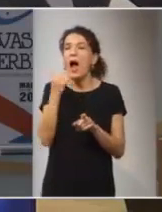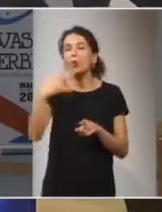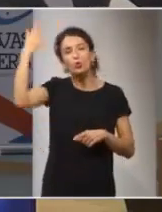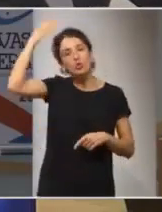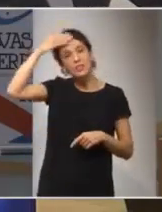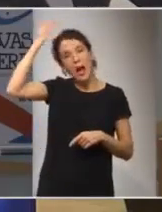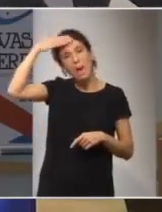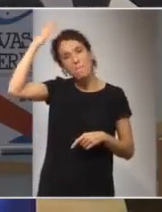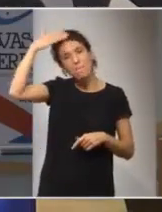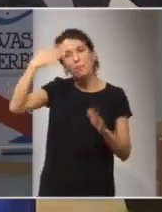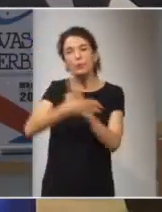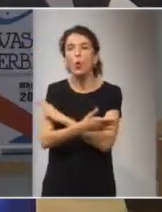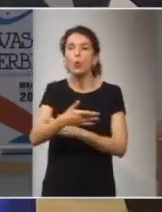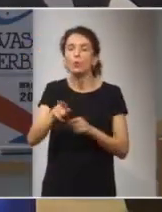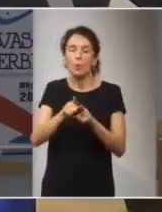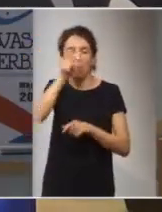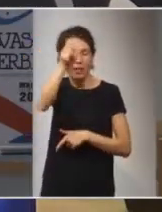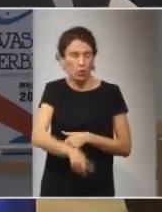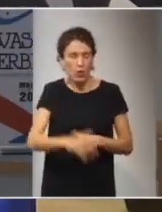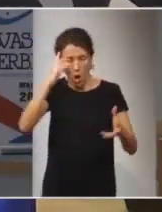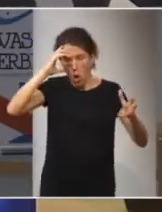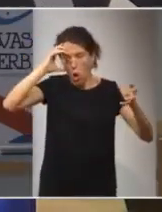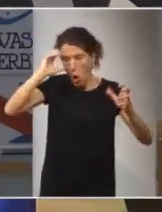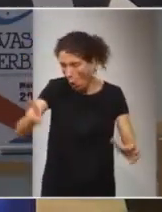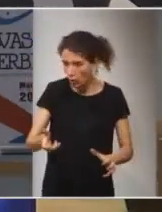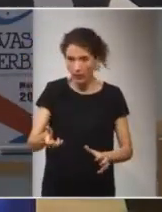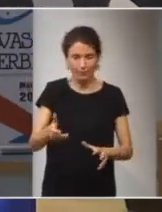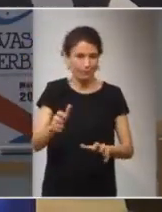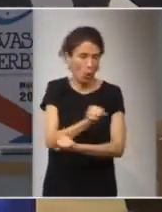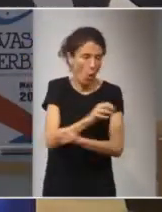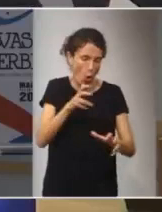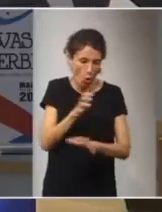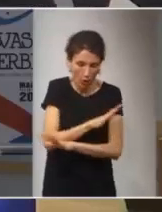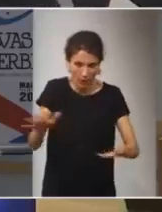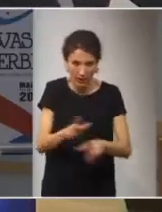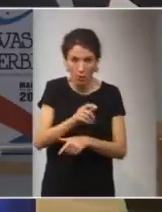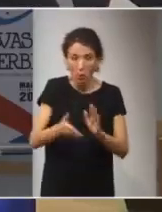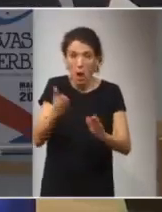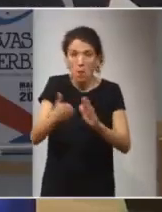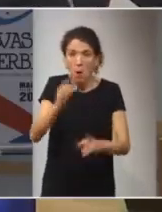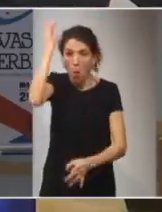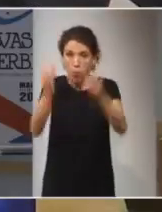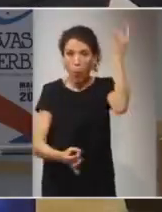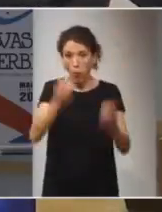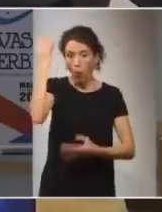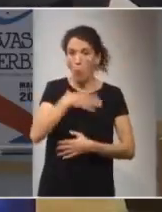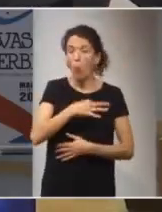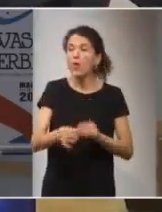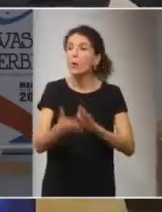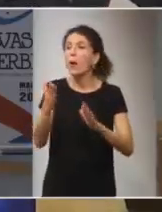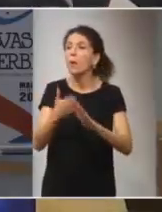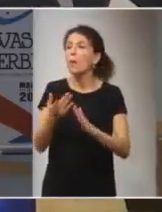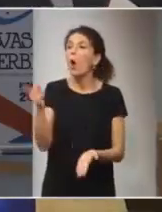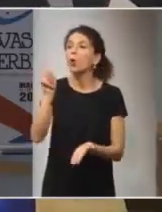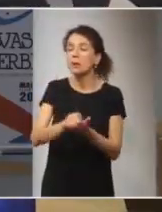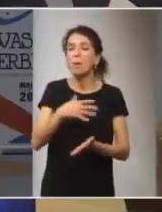que es un sujeto desquiciado desquiciante absolutamente imprevisible que está a punto de generar de